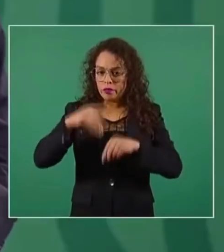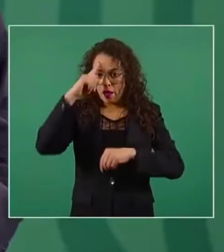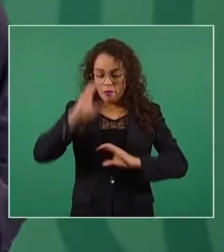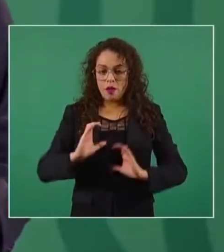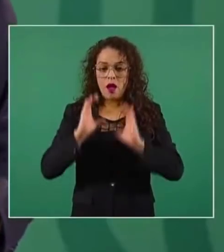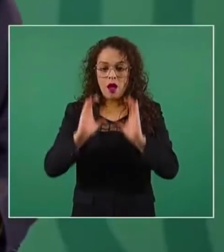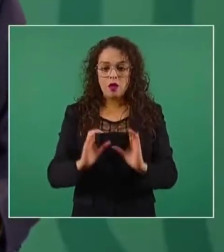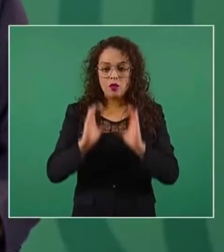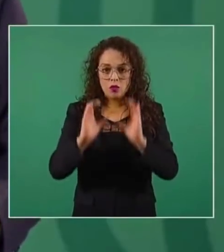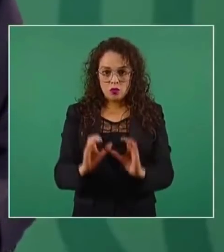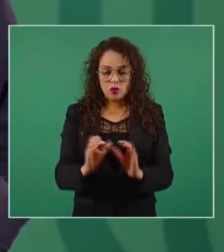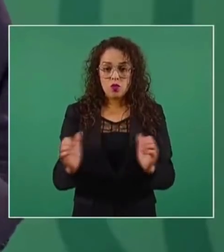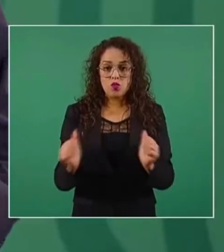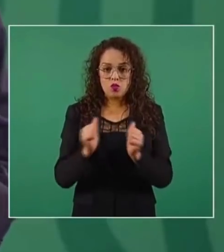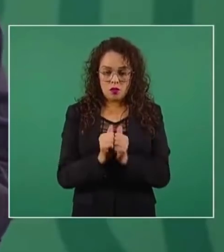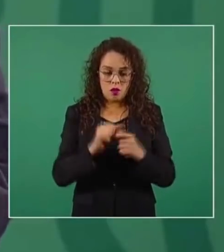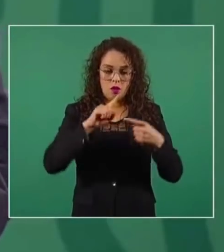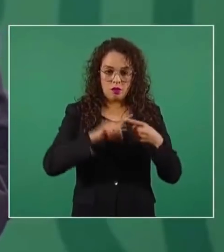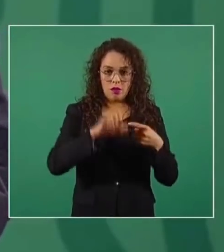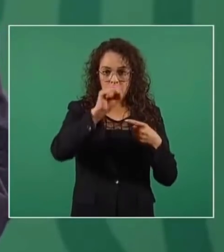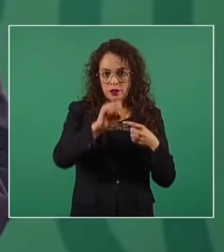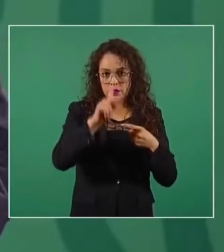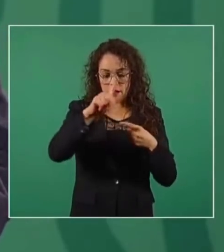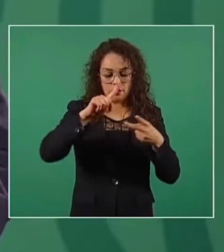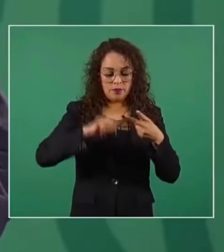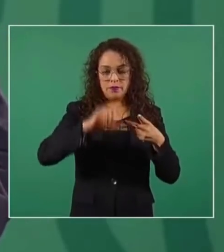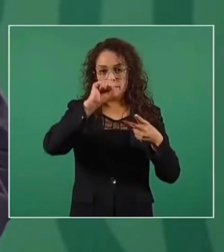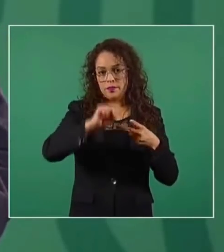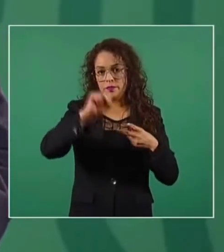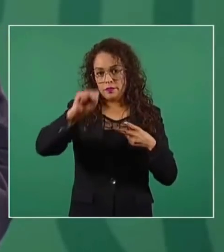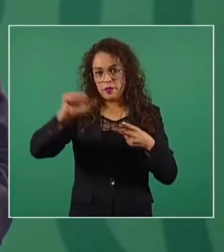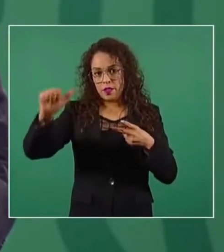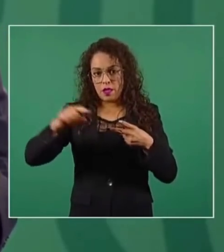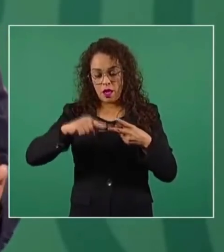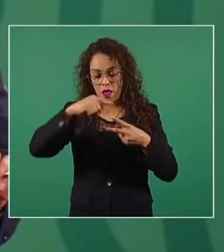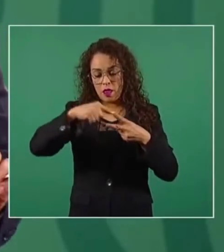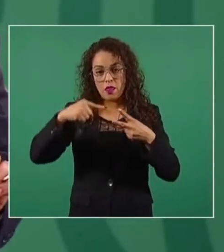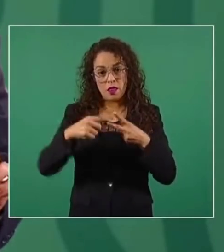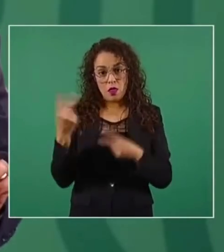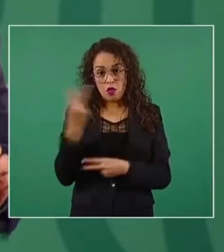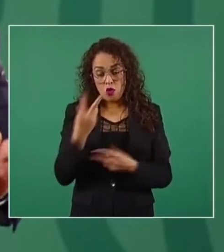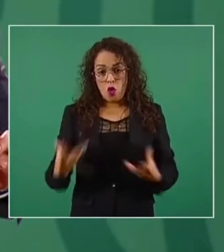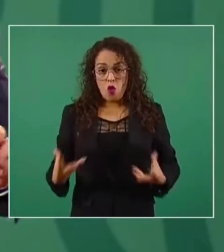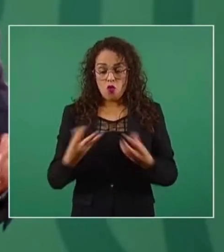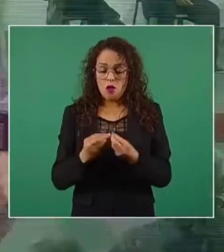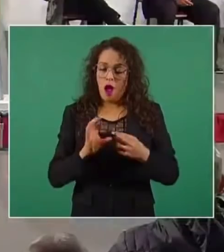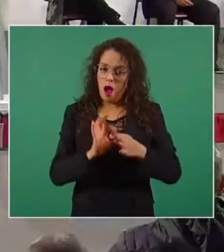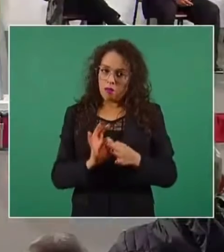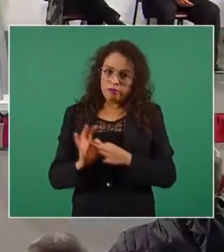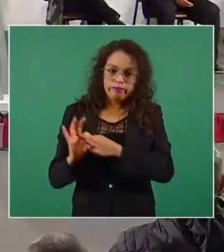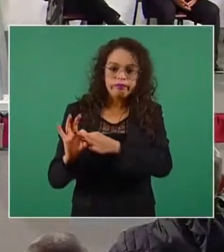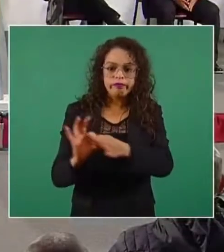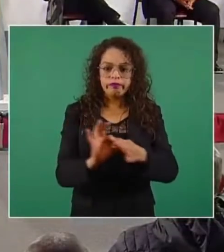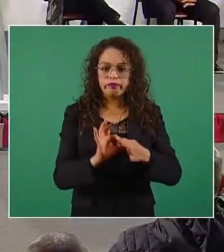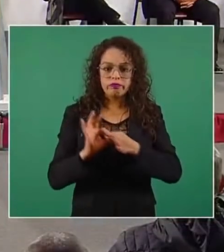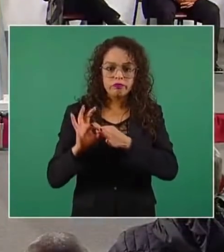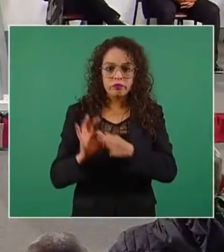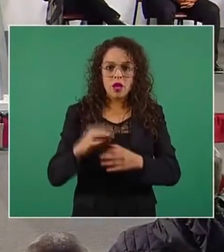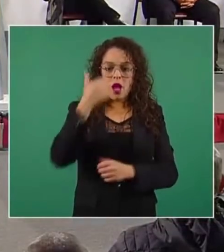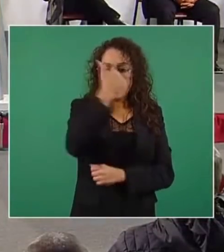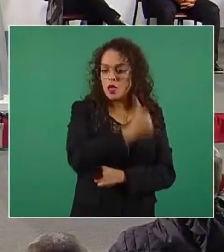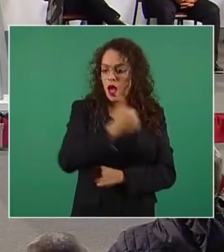Pública y de Salud, quienes, de manera conjunta y en el respectivo ámbito de sus competencias,